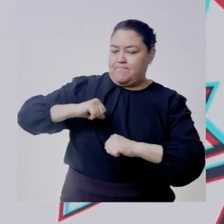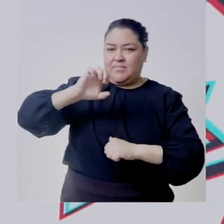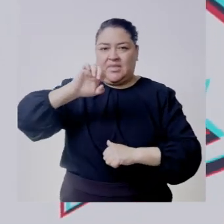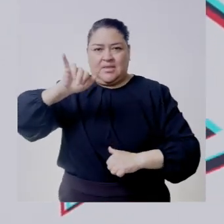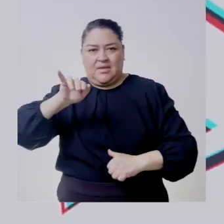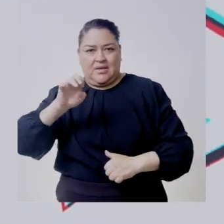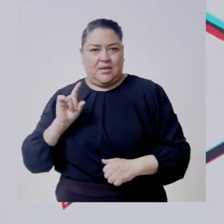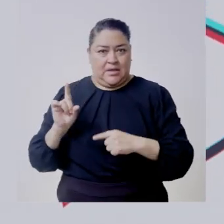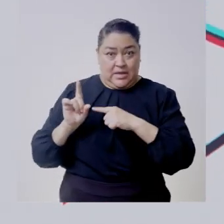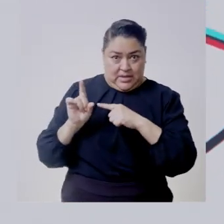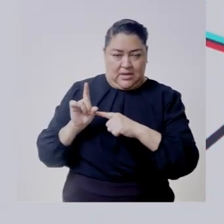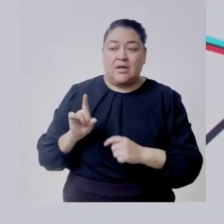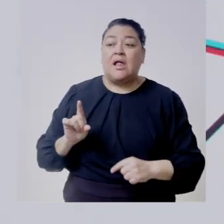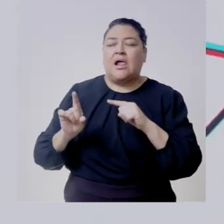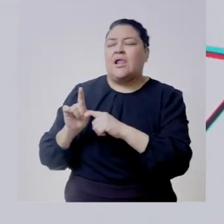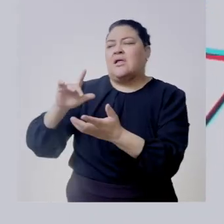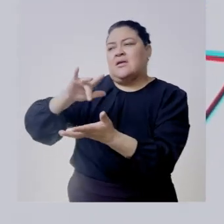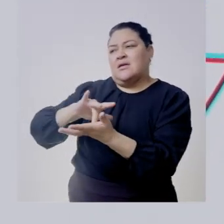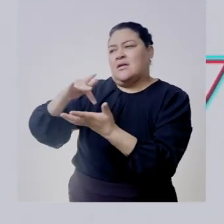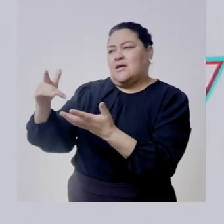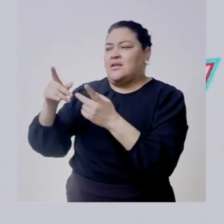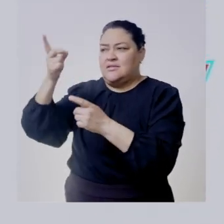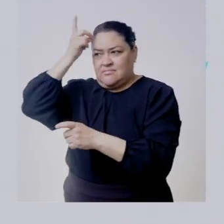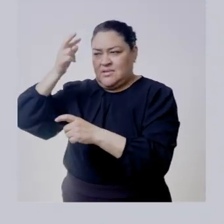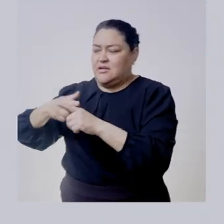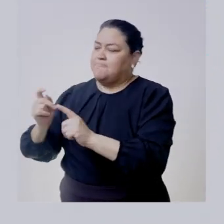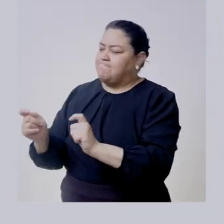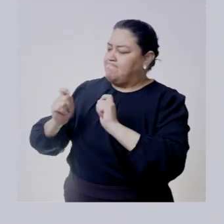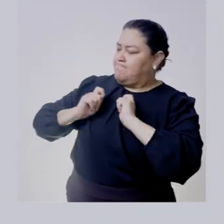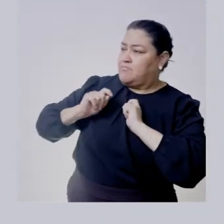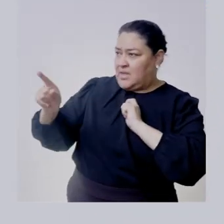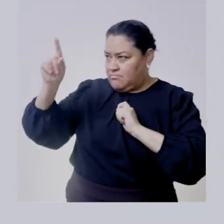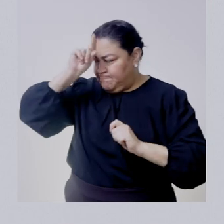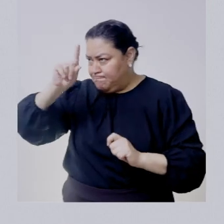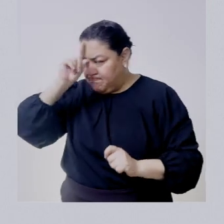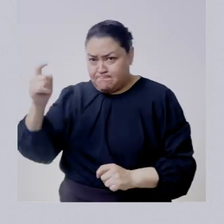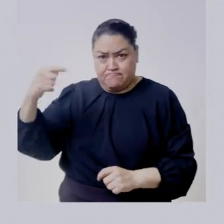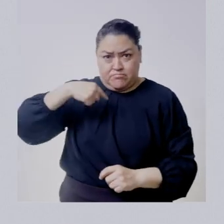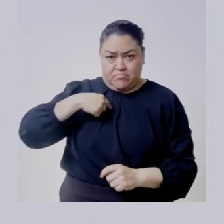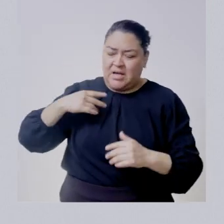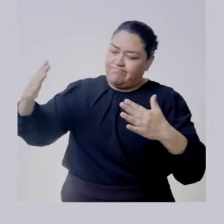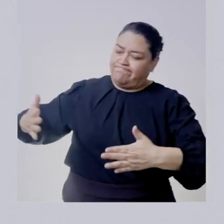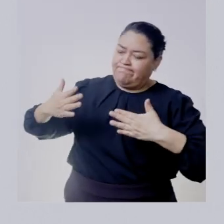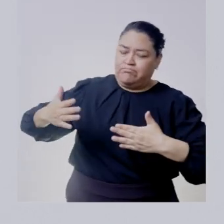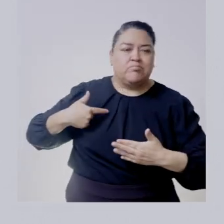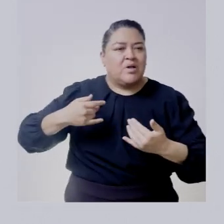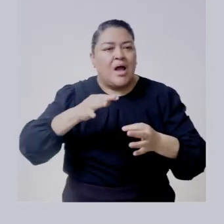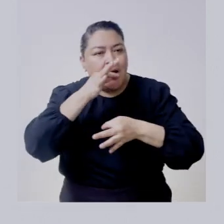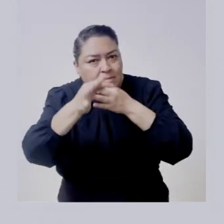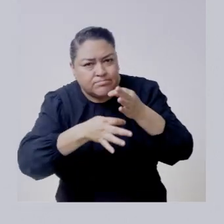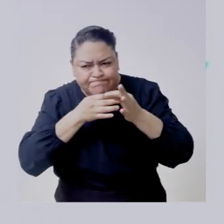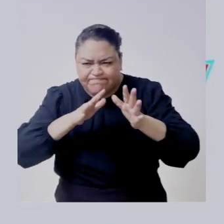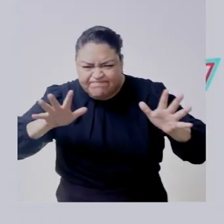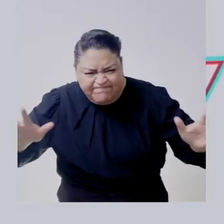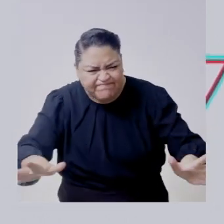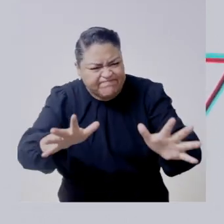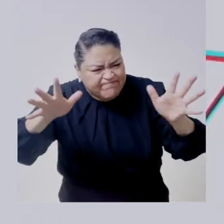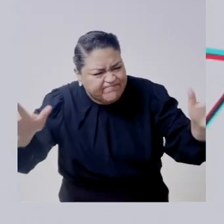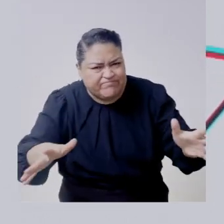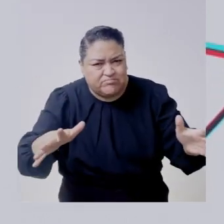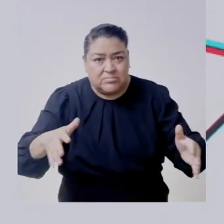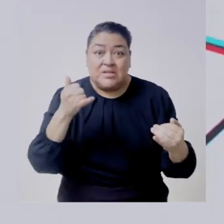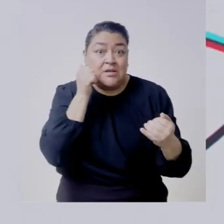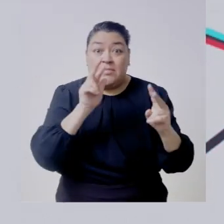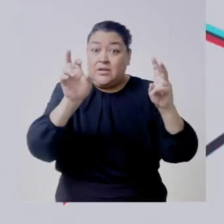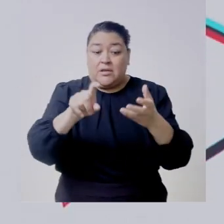de la escuela judicial electoral a quien le agradezco la dirección bueno pues ha impulsado muchísimo toda la difusión